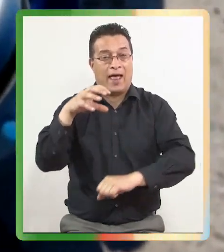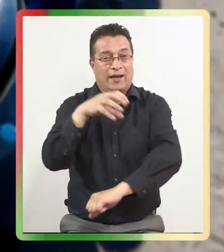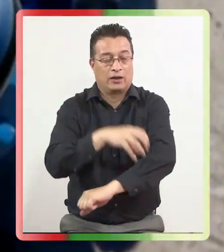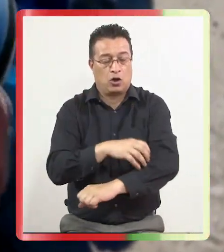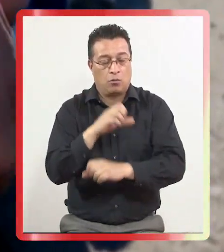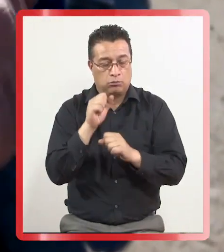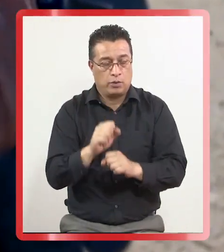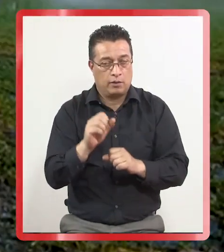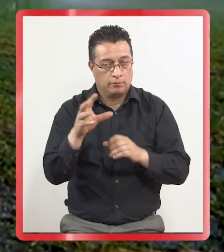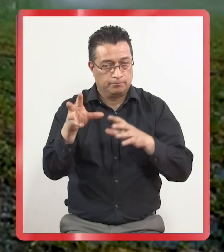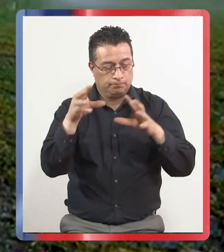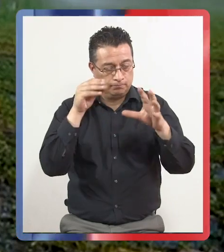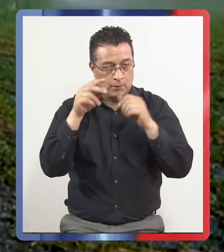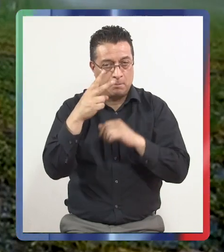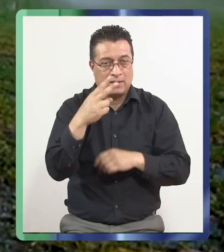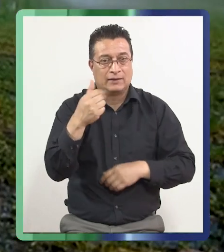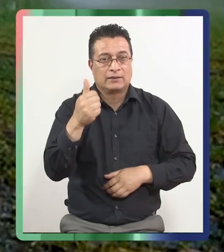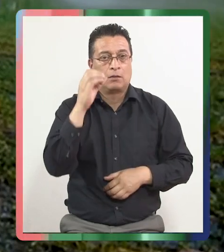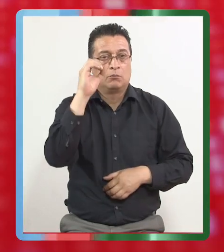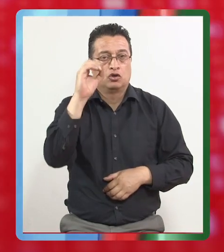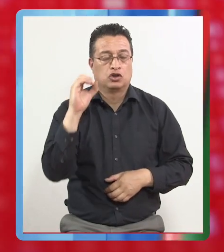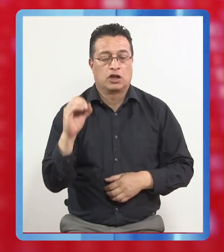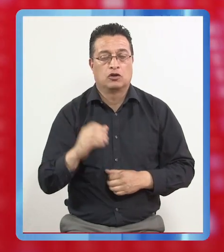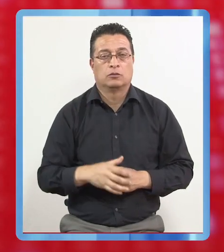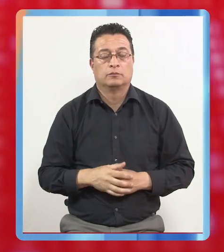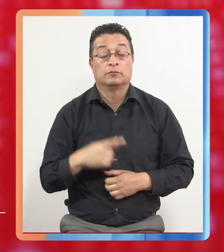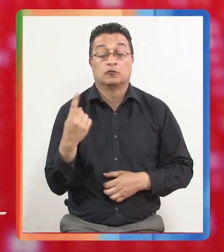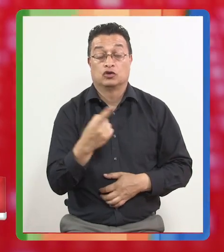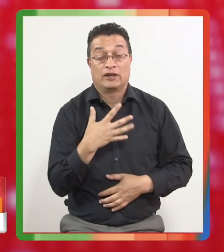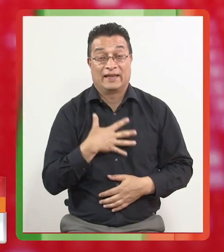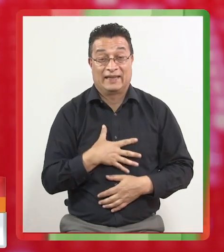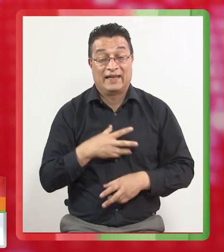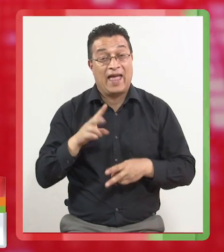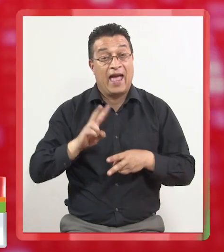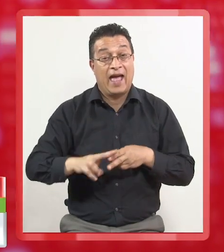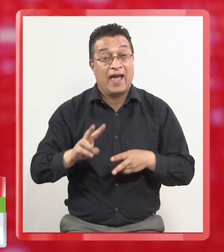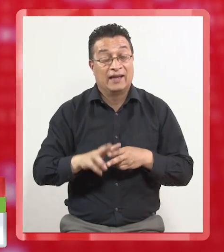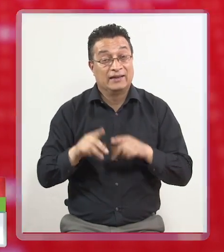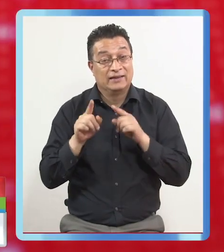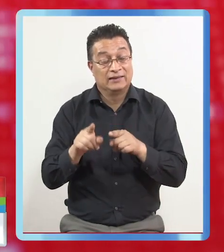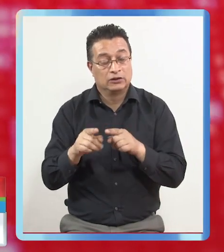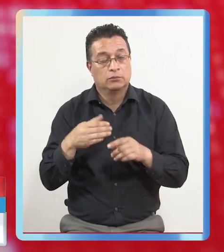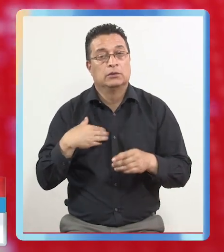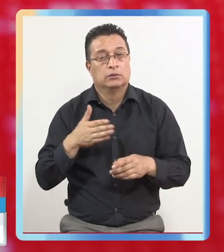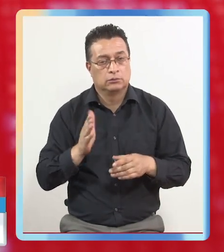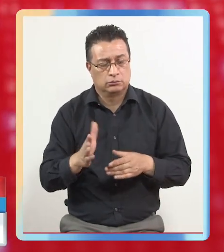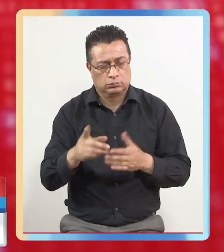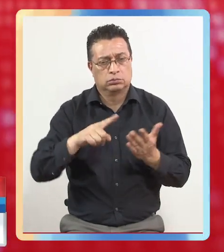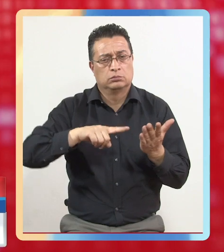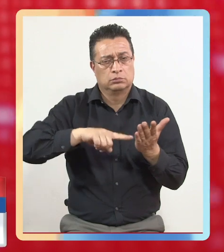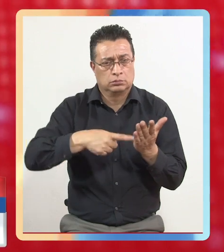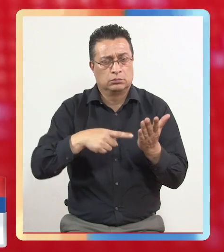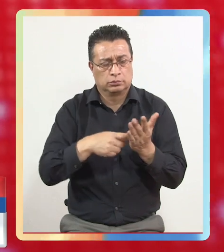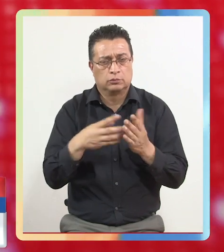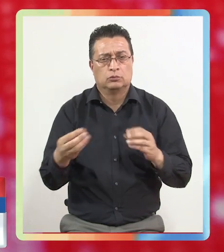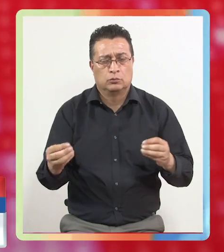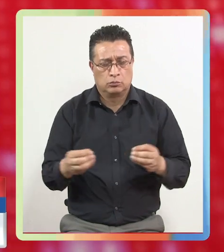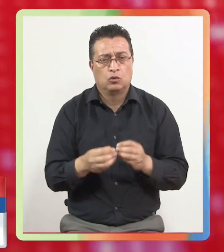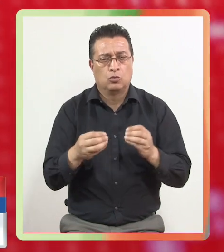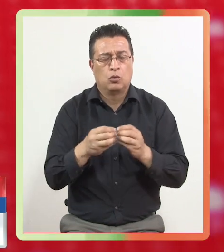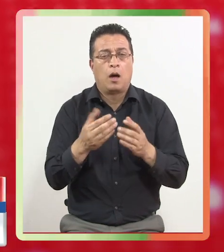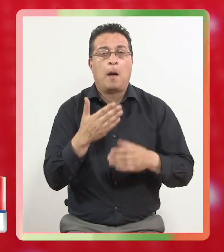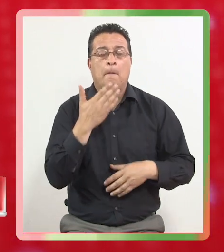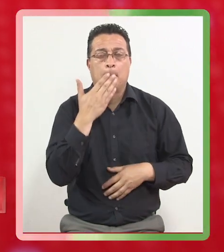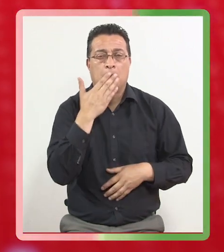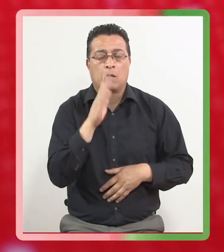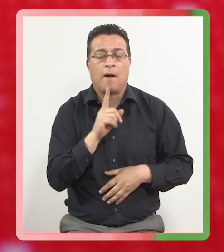la región pueda captar el 26%. Lo que queremos hacer con esto es seguir tecnificando, conduciendo y acumulando